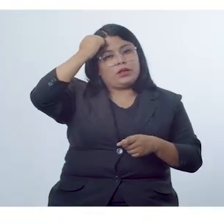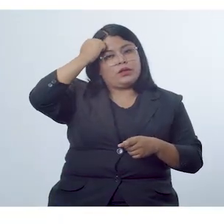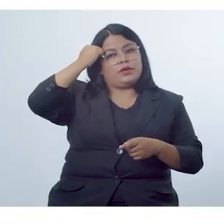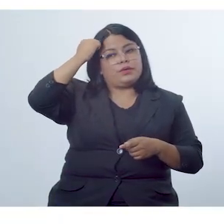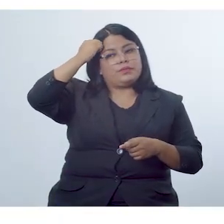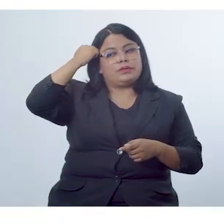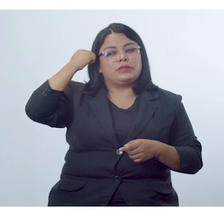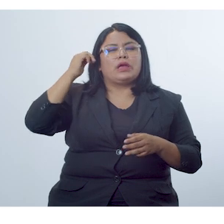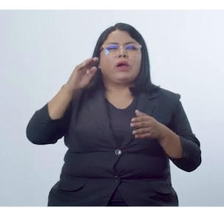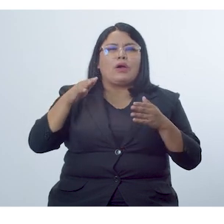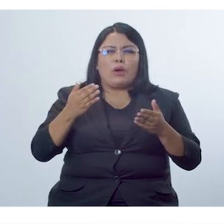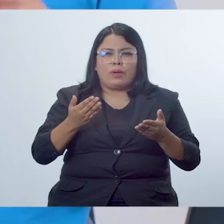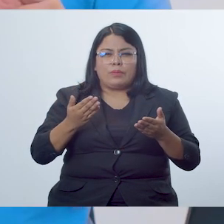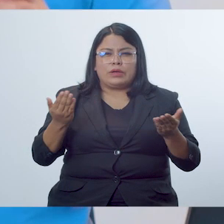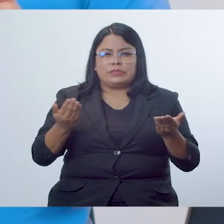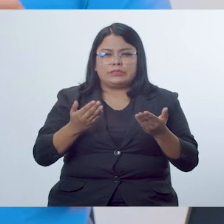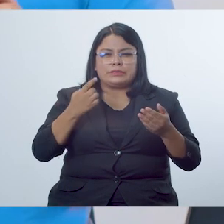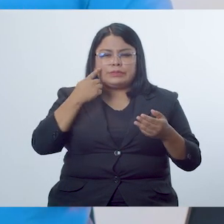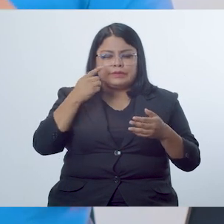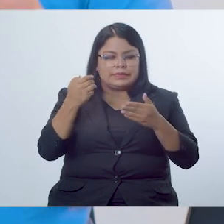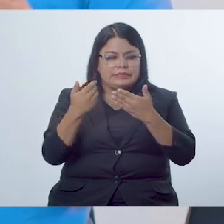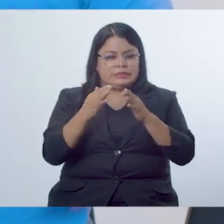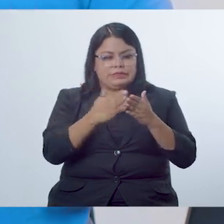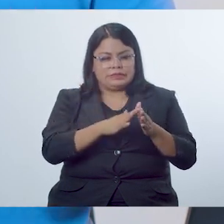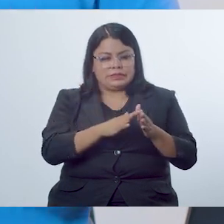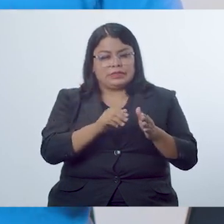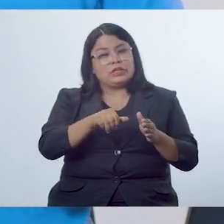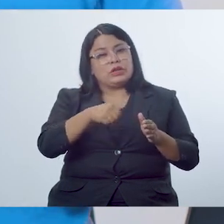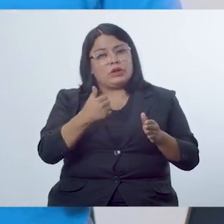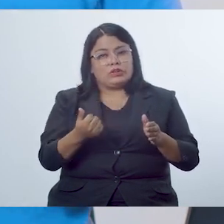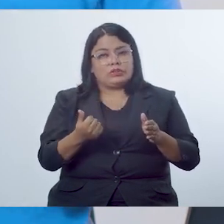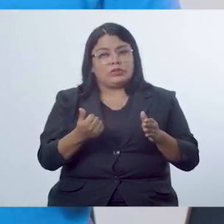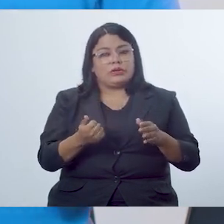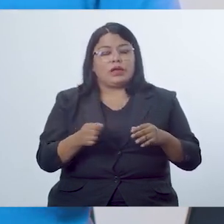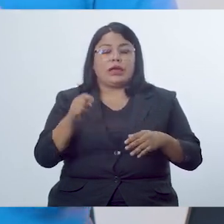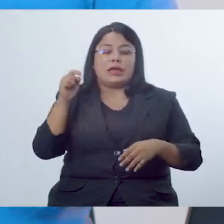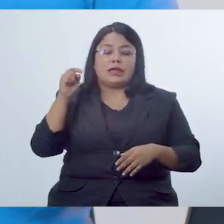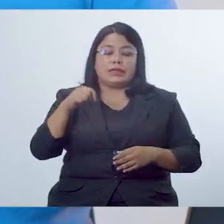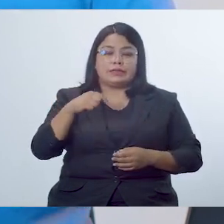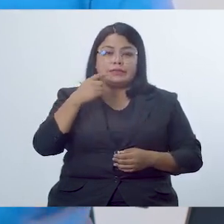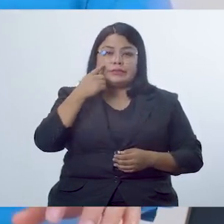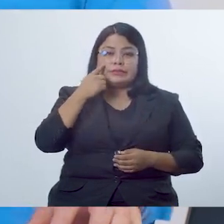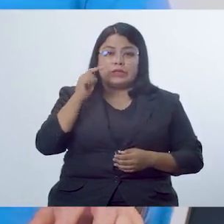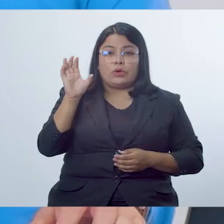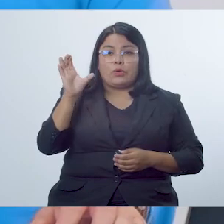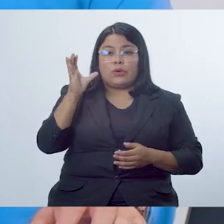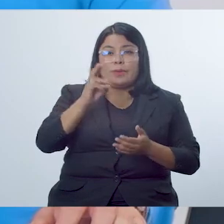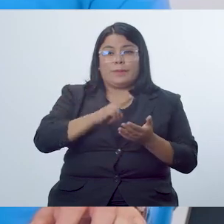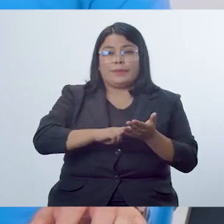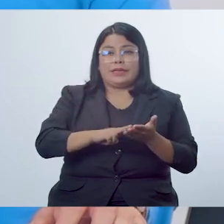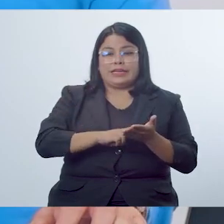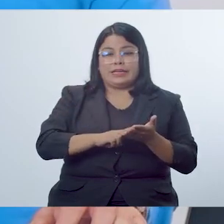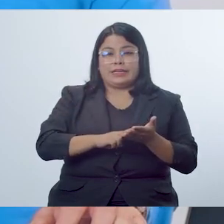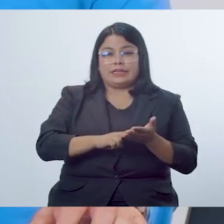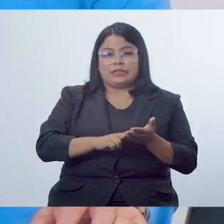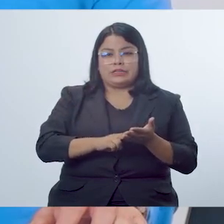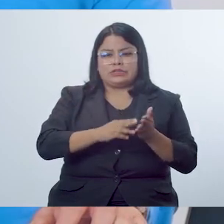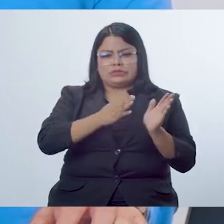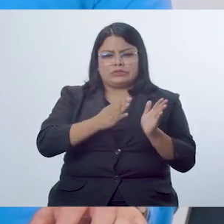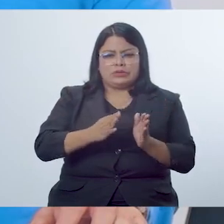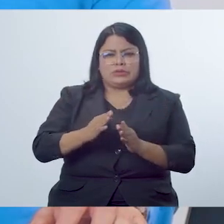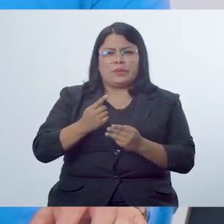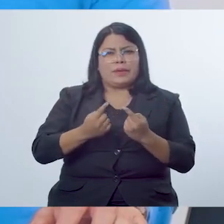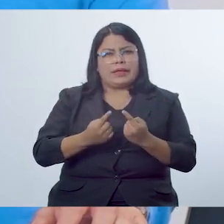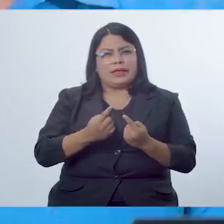practico lo aprendido y cómo la vamos a diferenciar de las otras secciones bueno esta tendrá un color verde y cuál